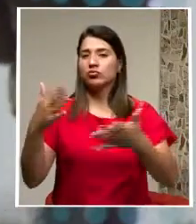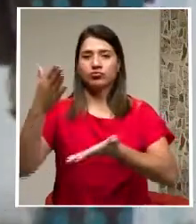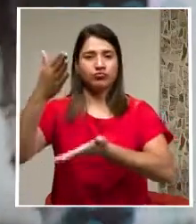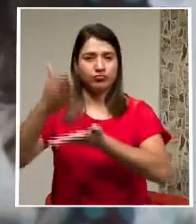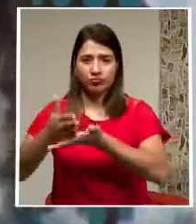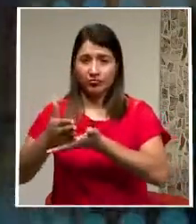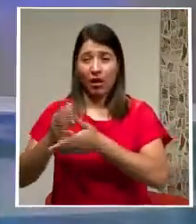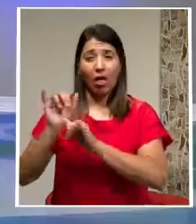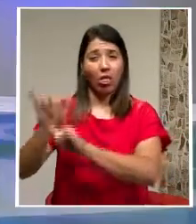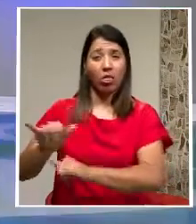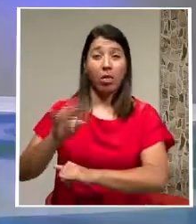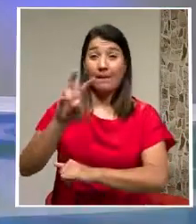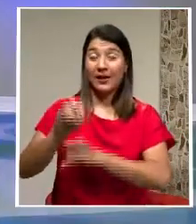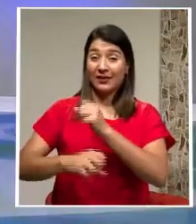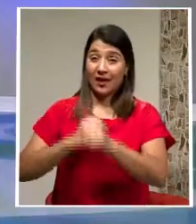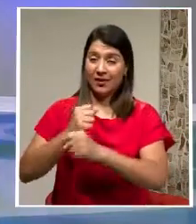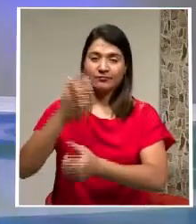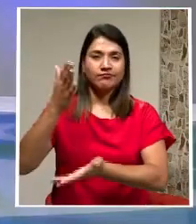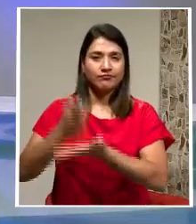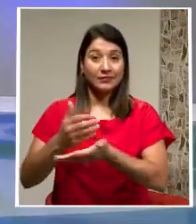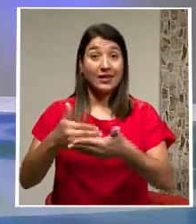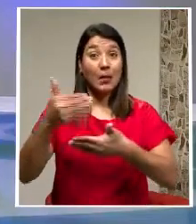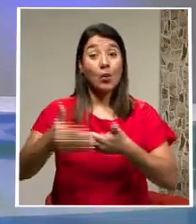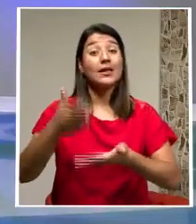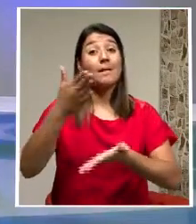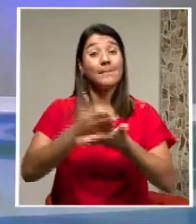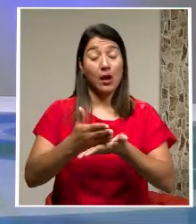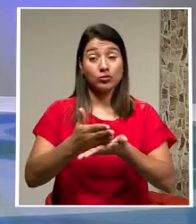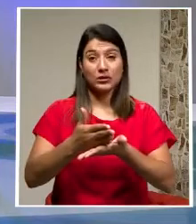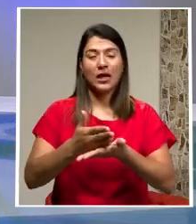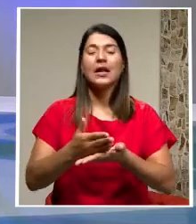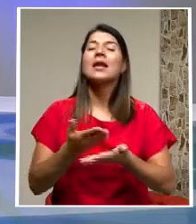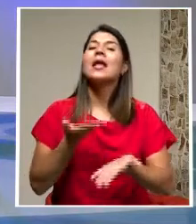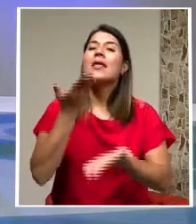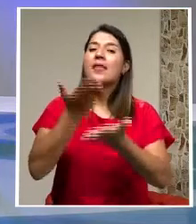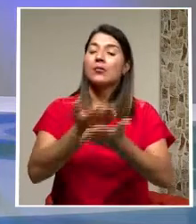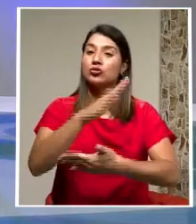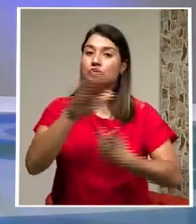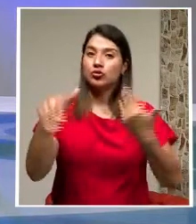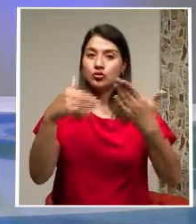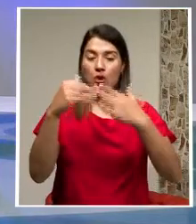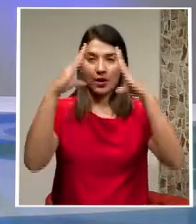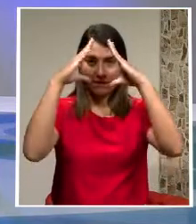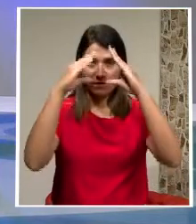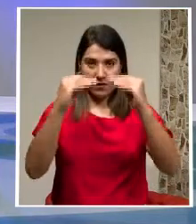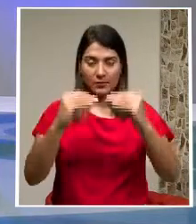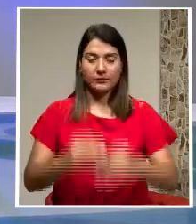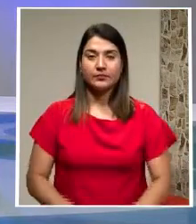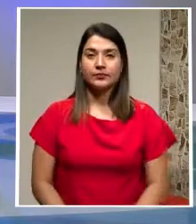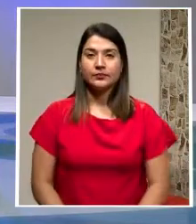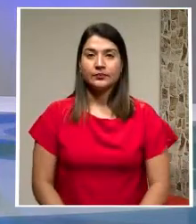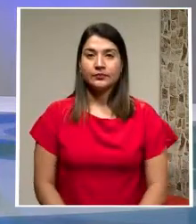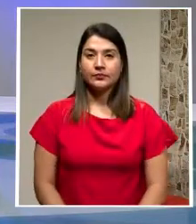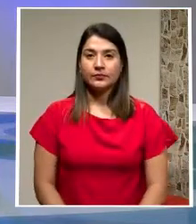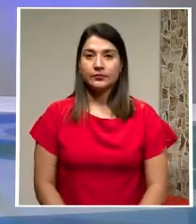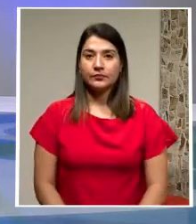Por 20 años Al volver De la pausa Comercial Le ofrecemos Los detalles De esta historia